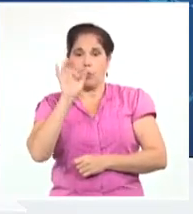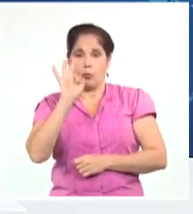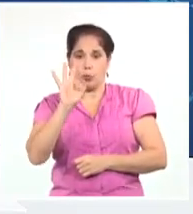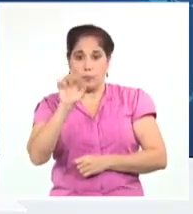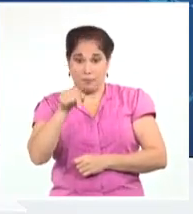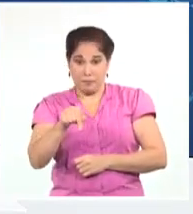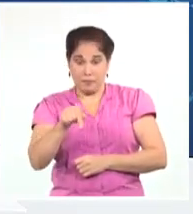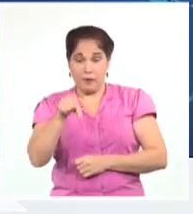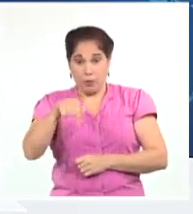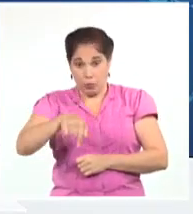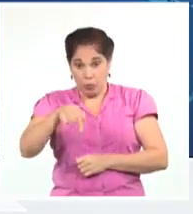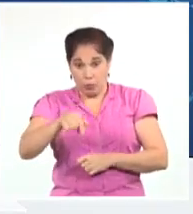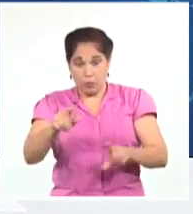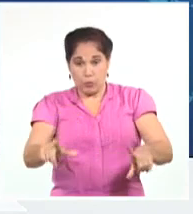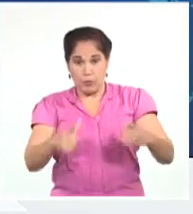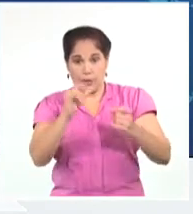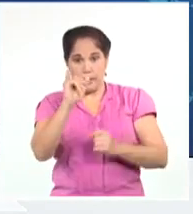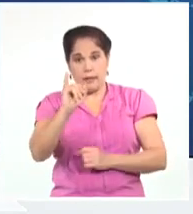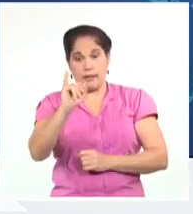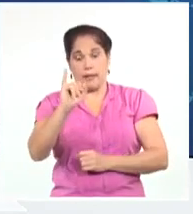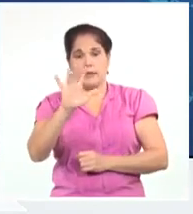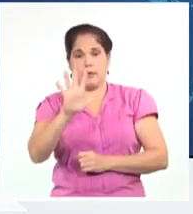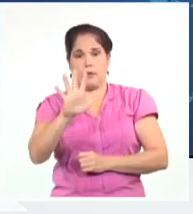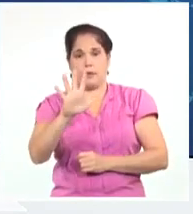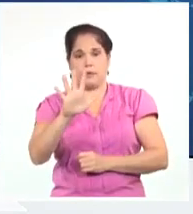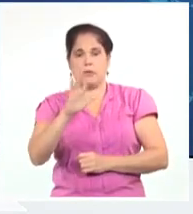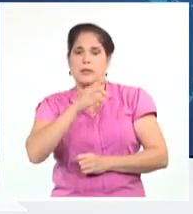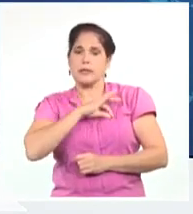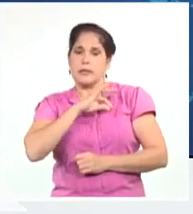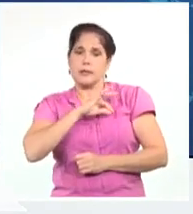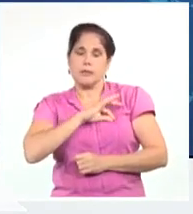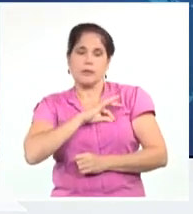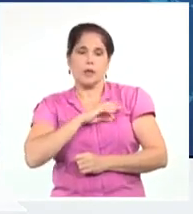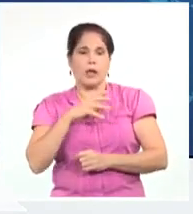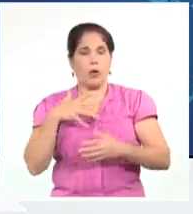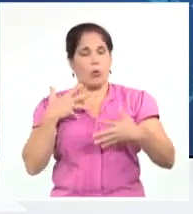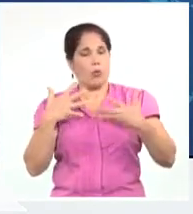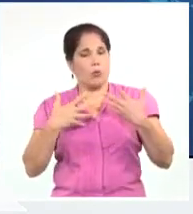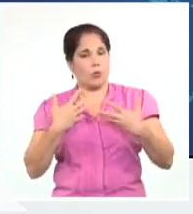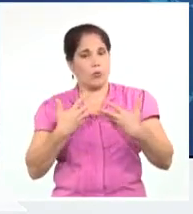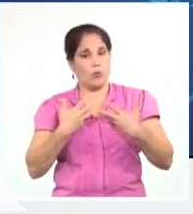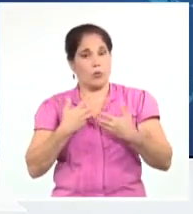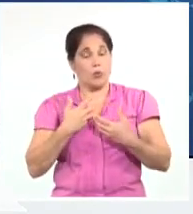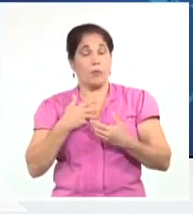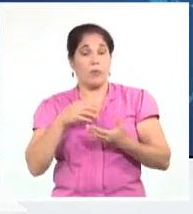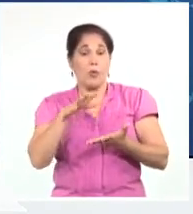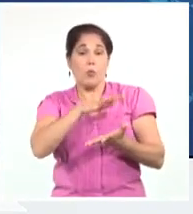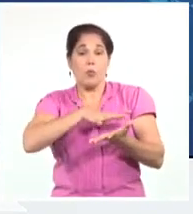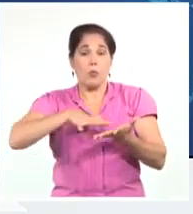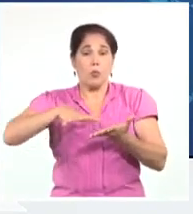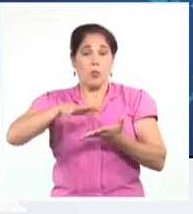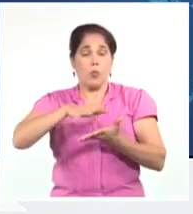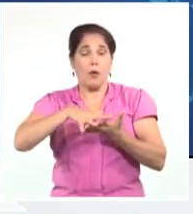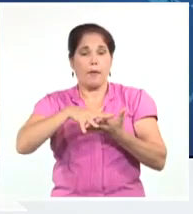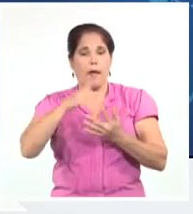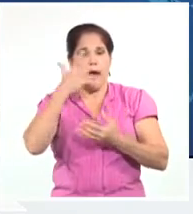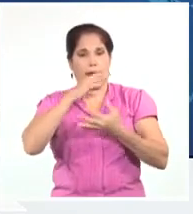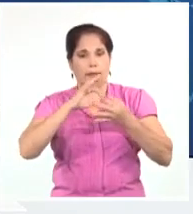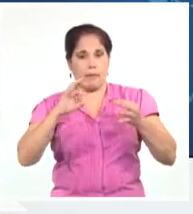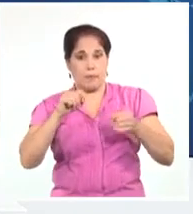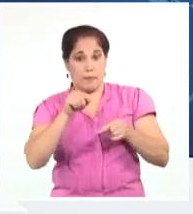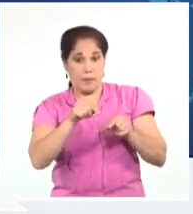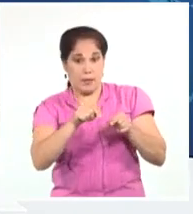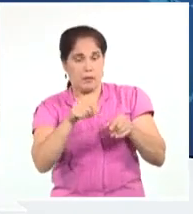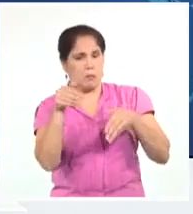A 65 años del suceso es un orgullo para el pueblo artemiseño que el comandante de la revolución y viceprimer ministro Ramiro Valdés Menéndez